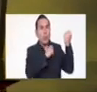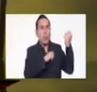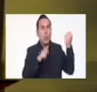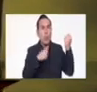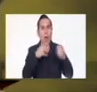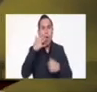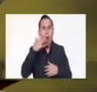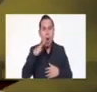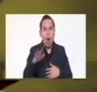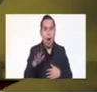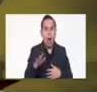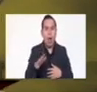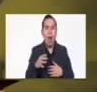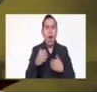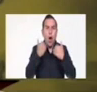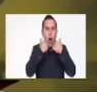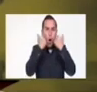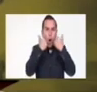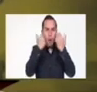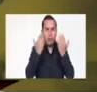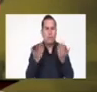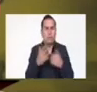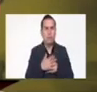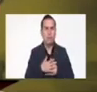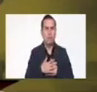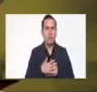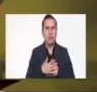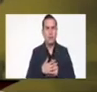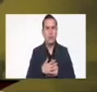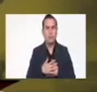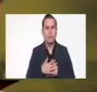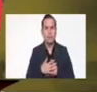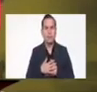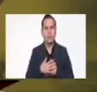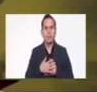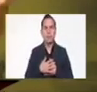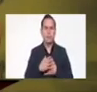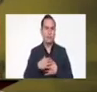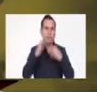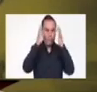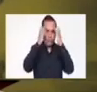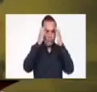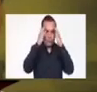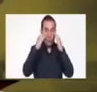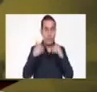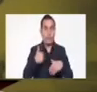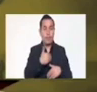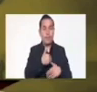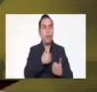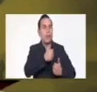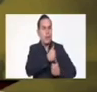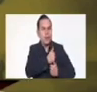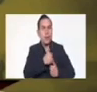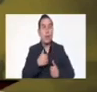ser un ejemplo del arresto de jóvenes inocentes. Entonces, inmediatamente yo me preocupé. Le pedí al ministro, al fiscal, por